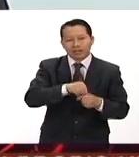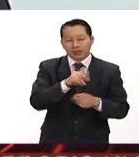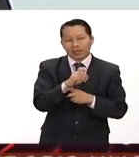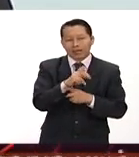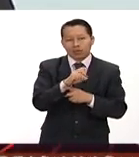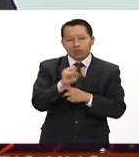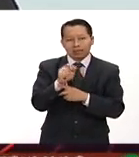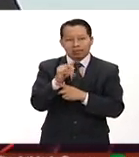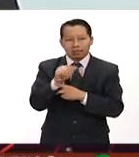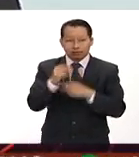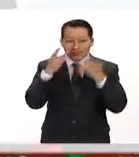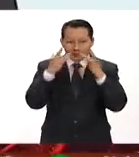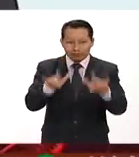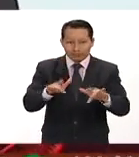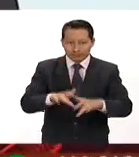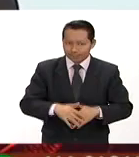partido